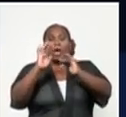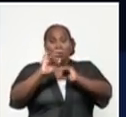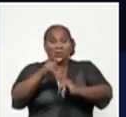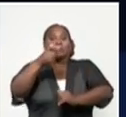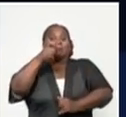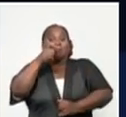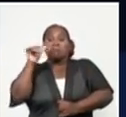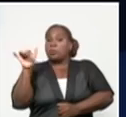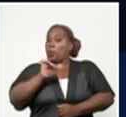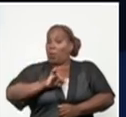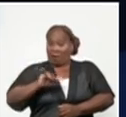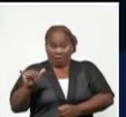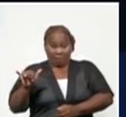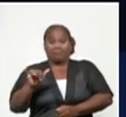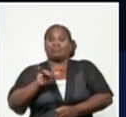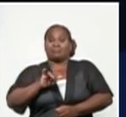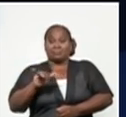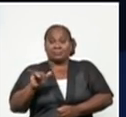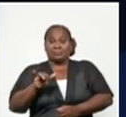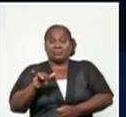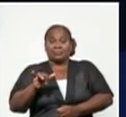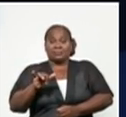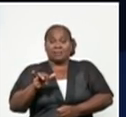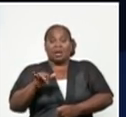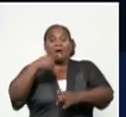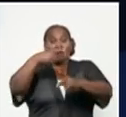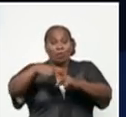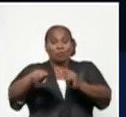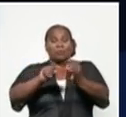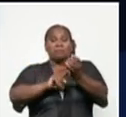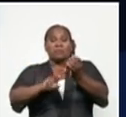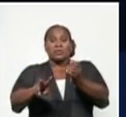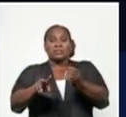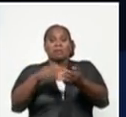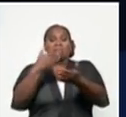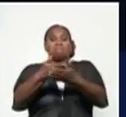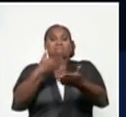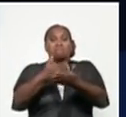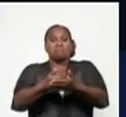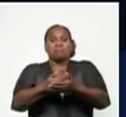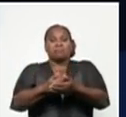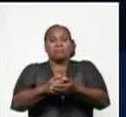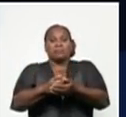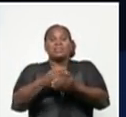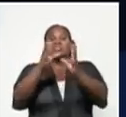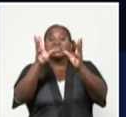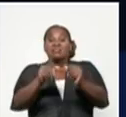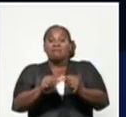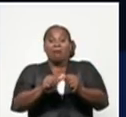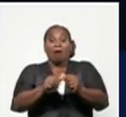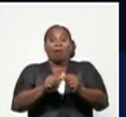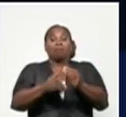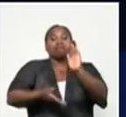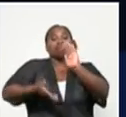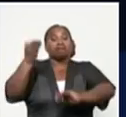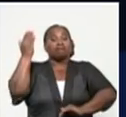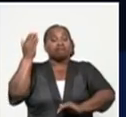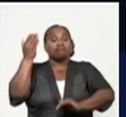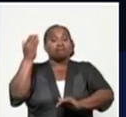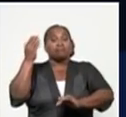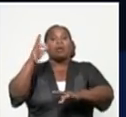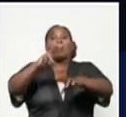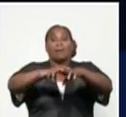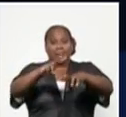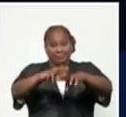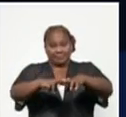pues, del resto de las provincias se procesaron muestras. Las cifras más elevadas, como es natural, La Habana,